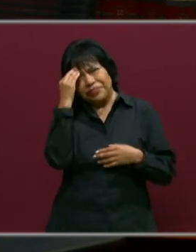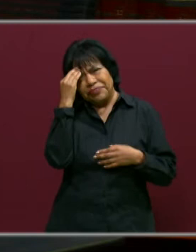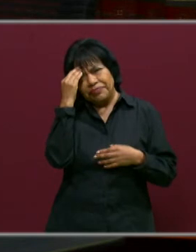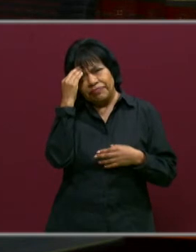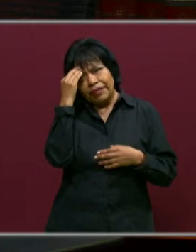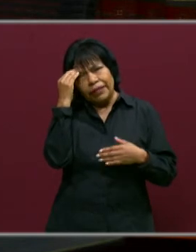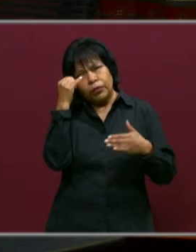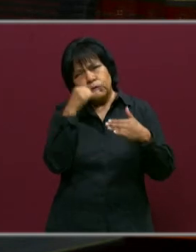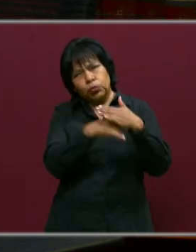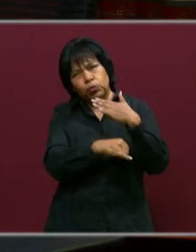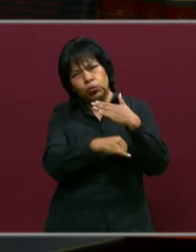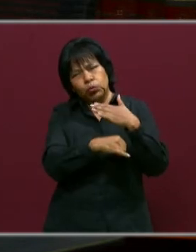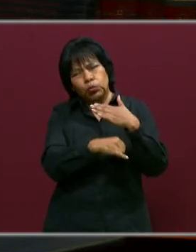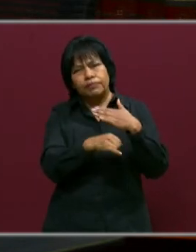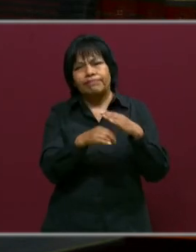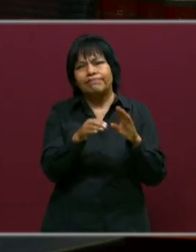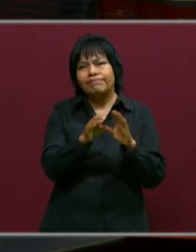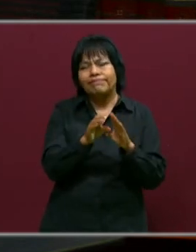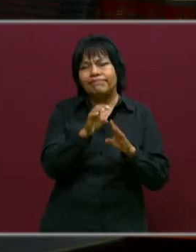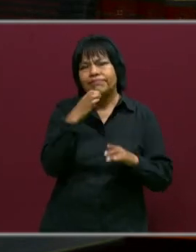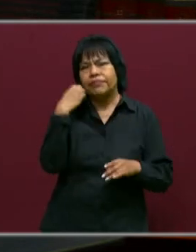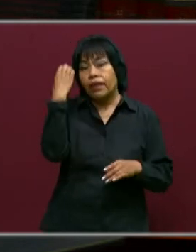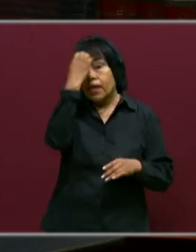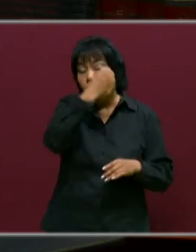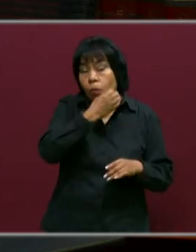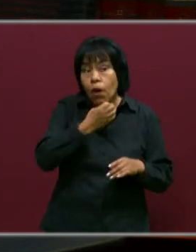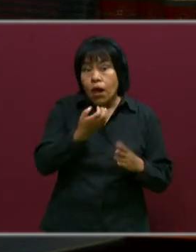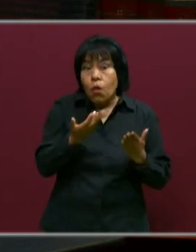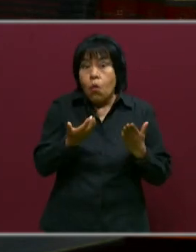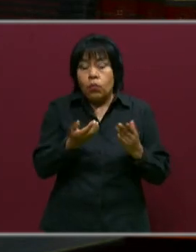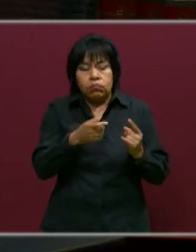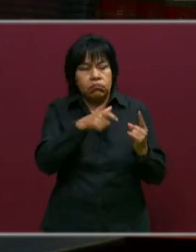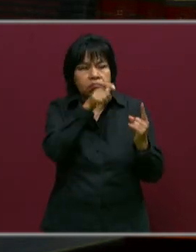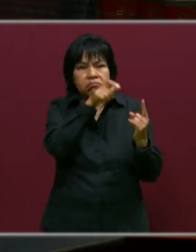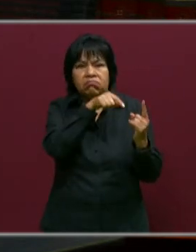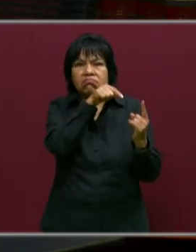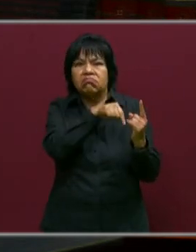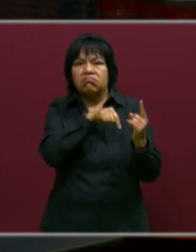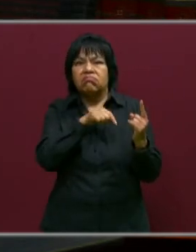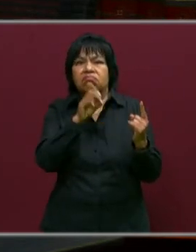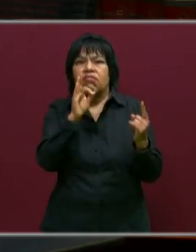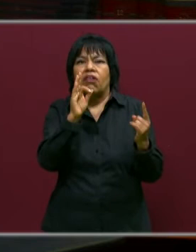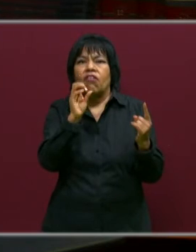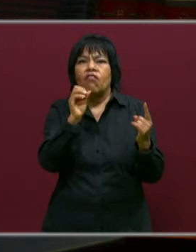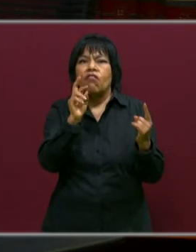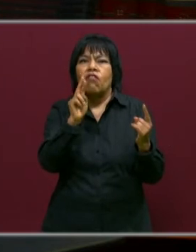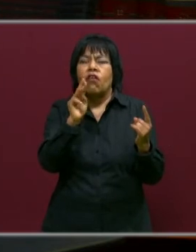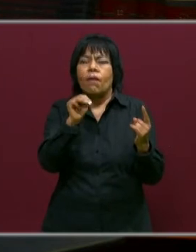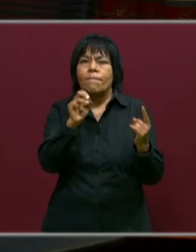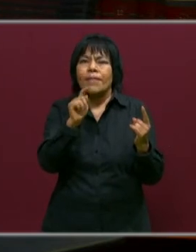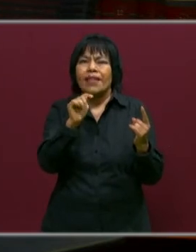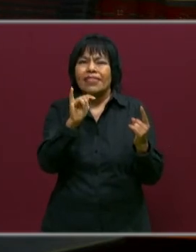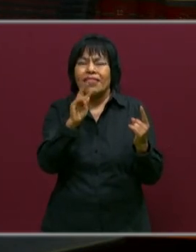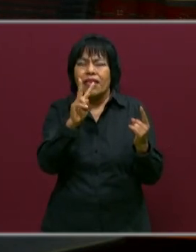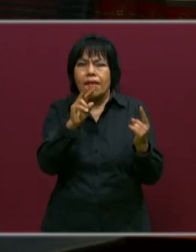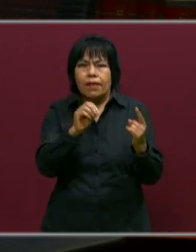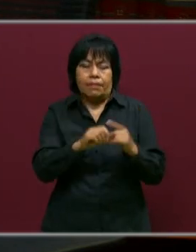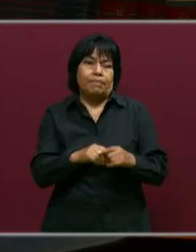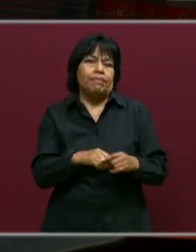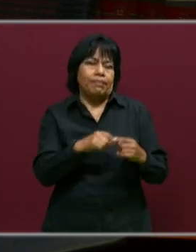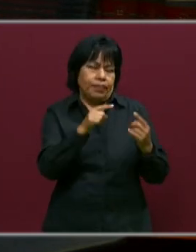profunda en cuanto a esta evaluación formativa, que es formativa y también es